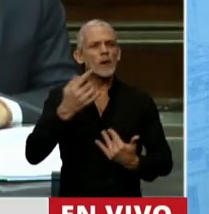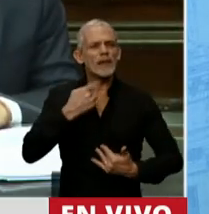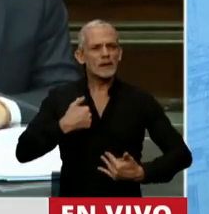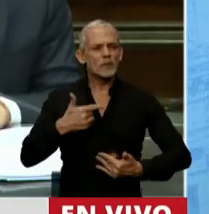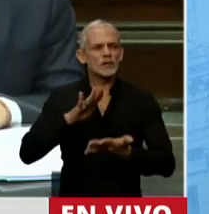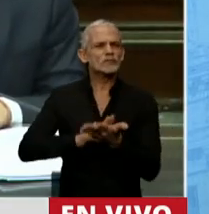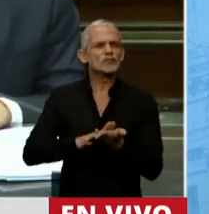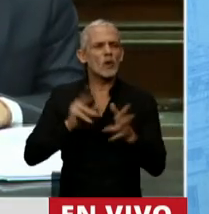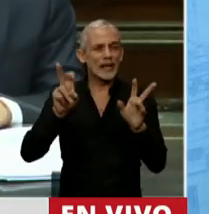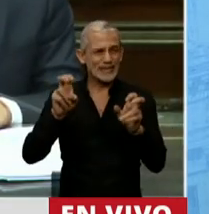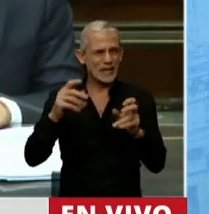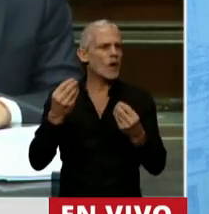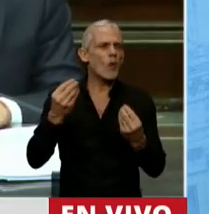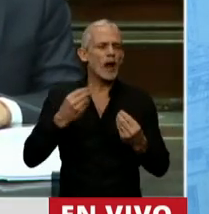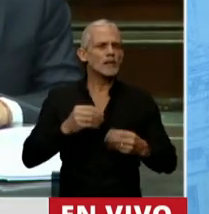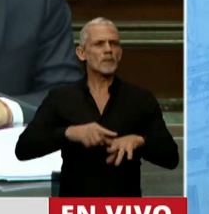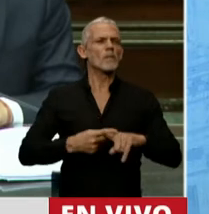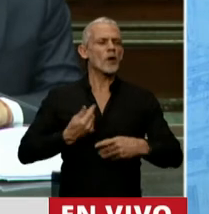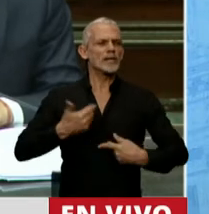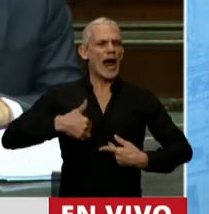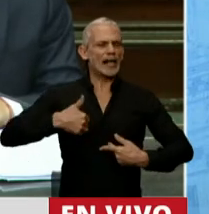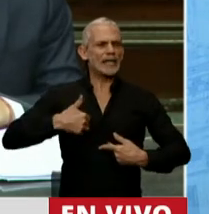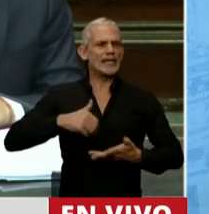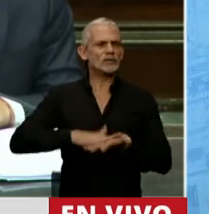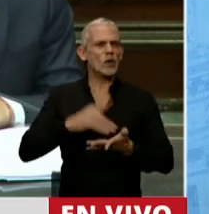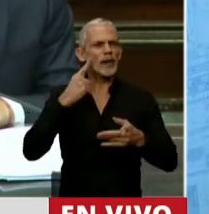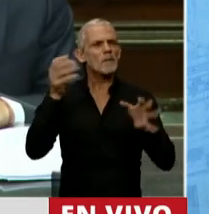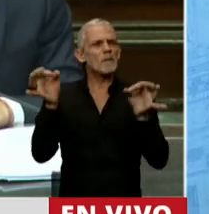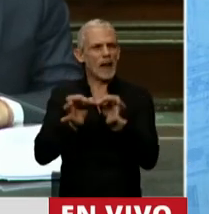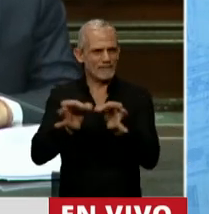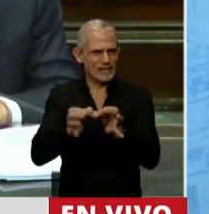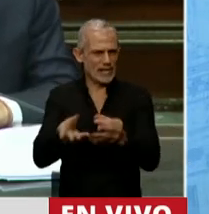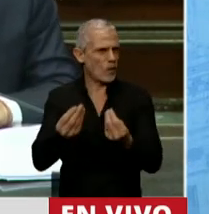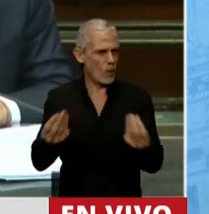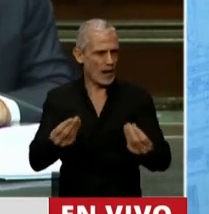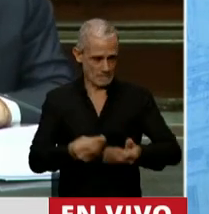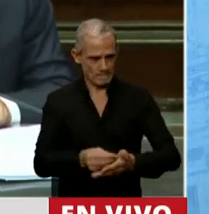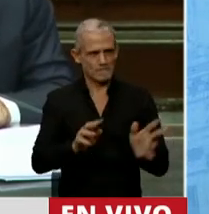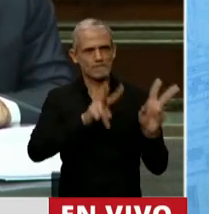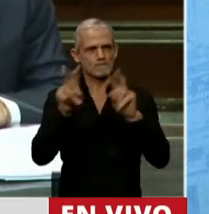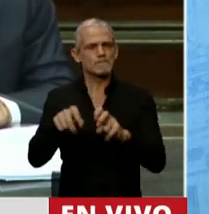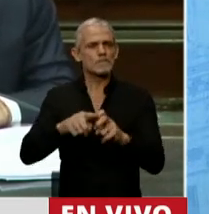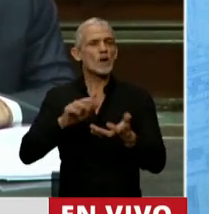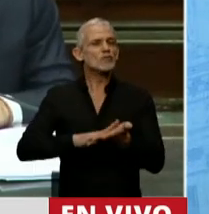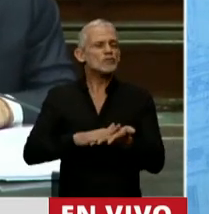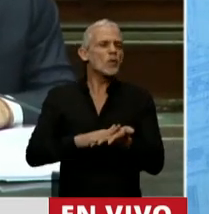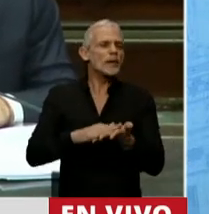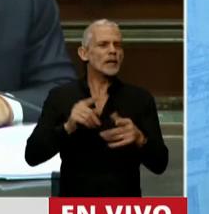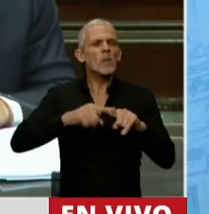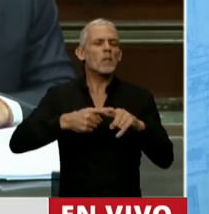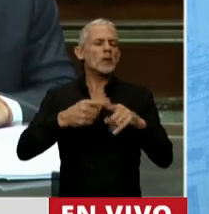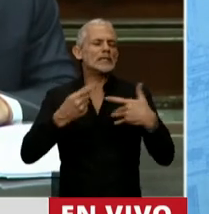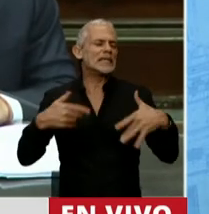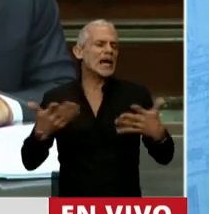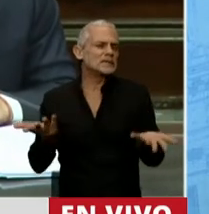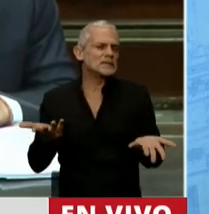respecto a la posición nuestra, respecto al tema Malvinas. En cuanto a las consideraciones políticas,